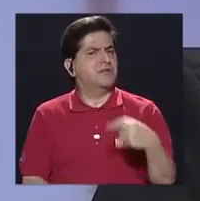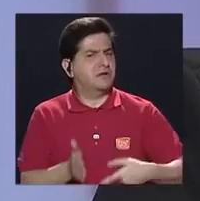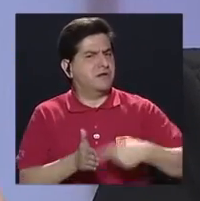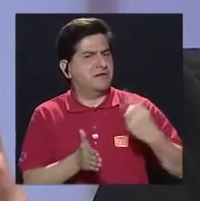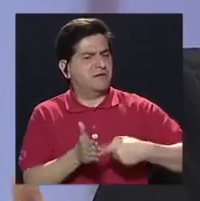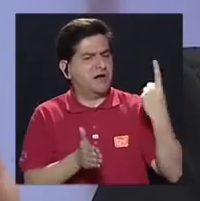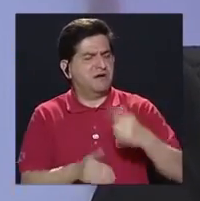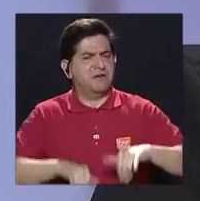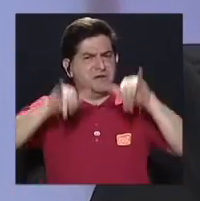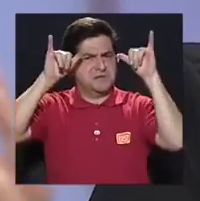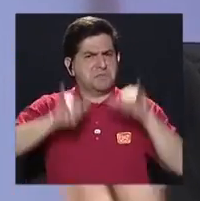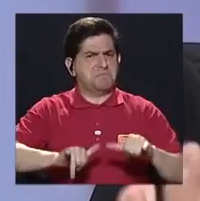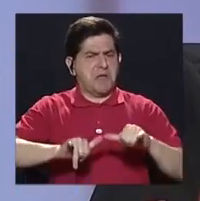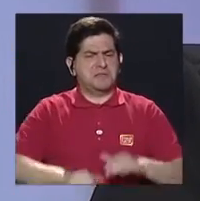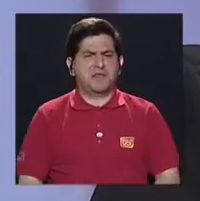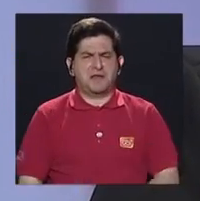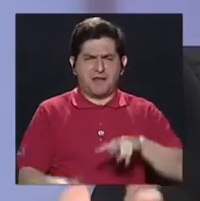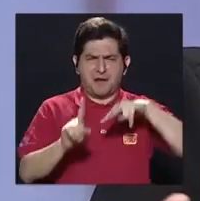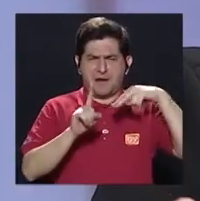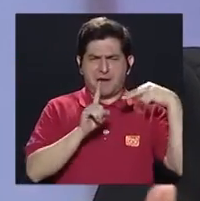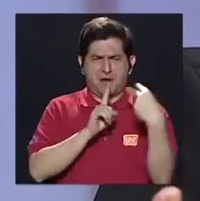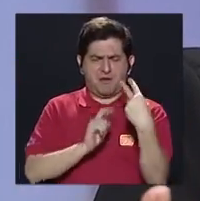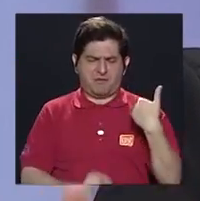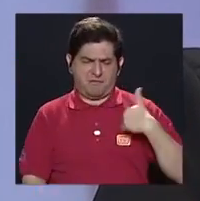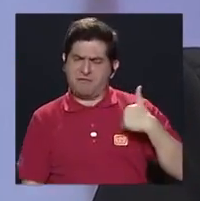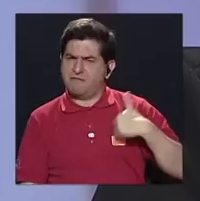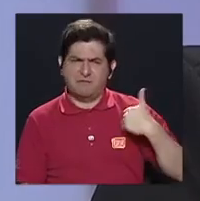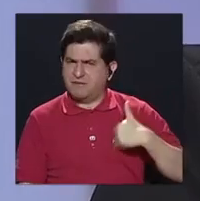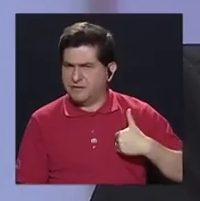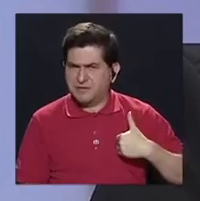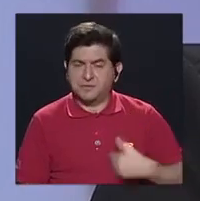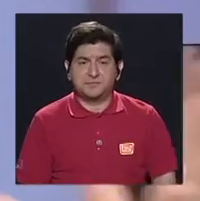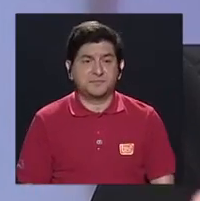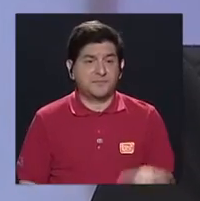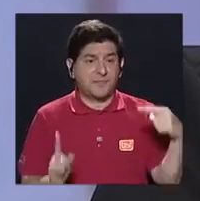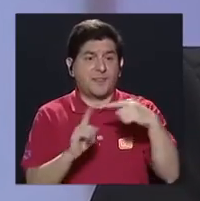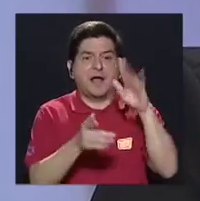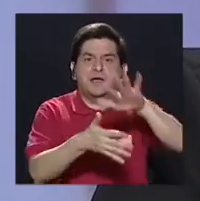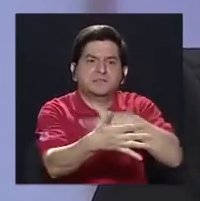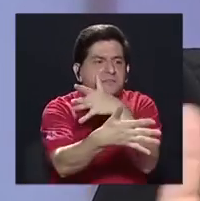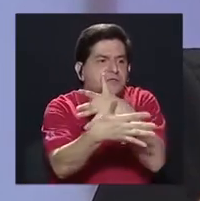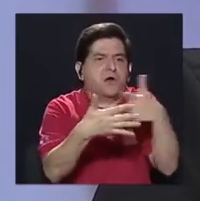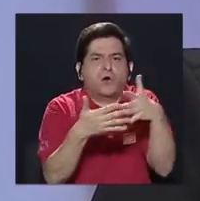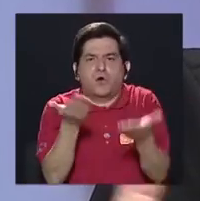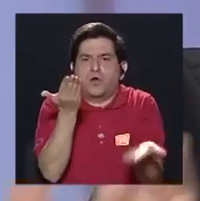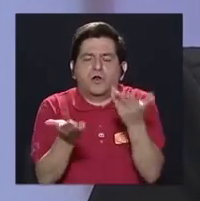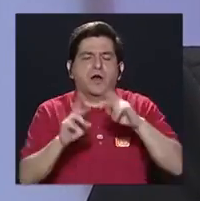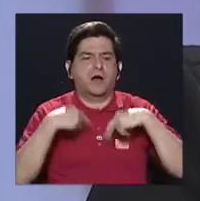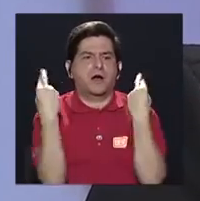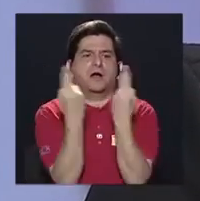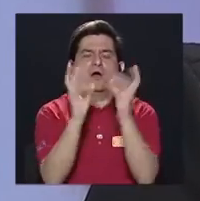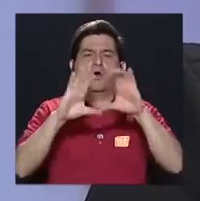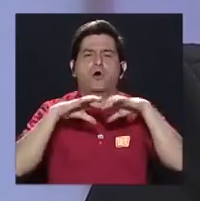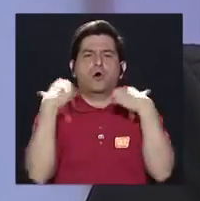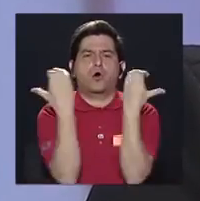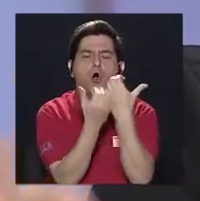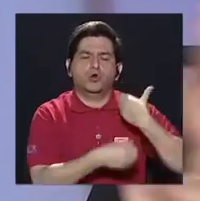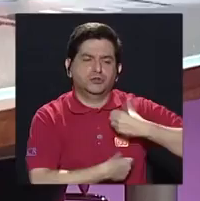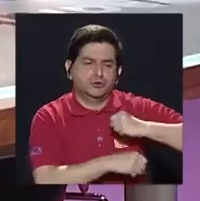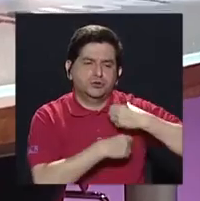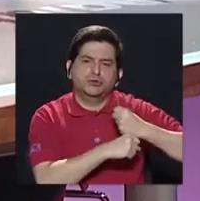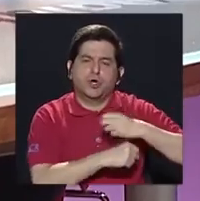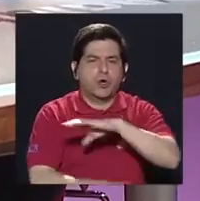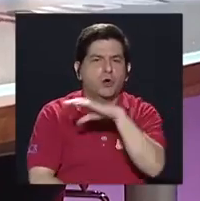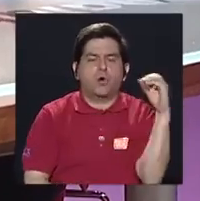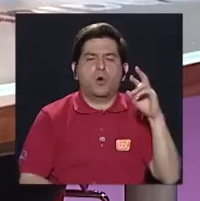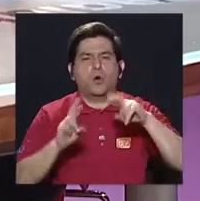veces lo que ha reinado es una perspectiva muy masculina, ¿verdad? Porque hasta los horarios de, qué sé yo, de una sesión de un consejo municipal, o